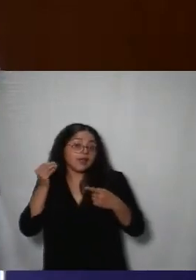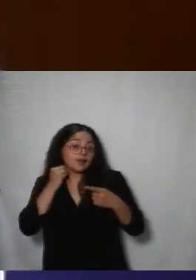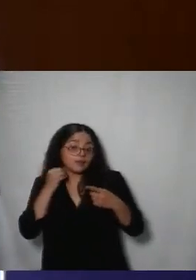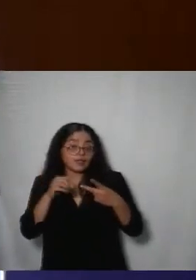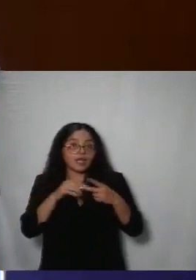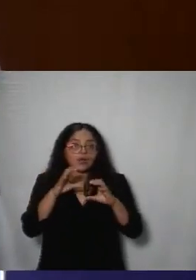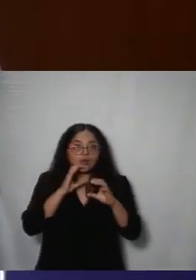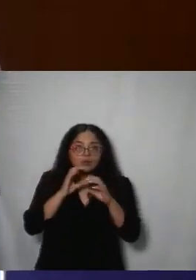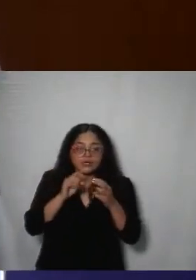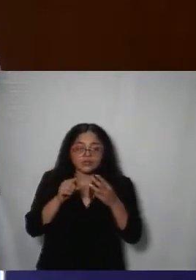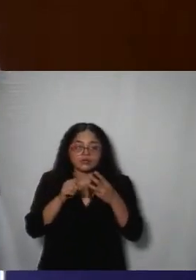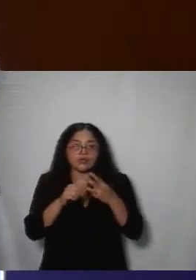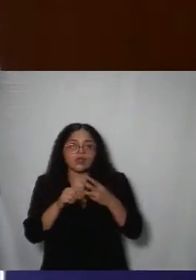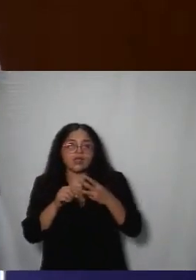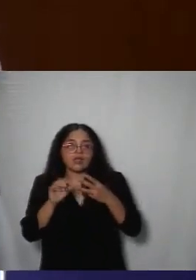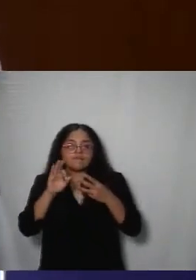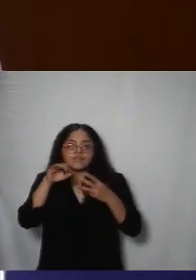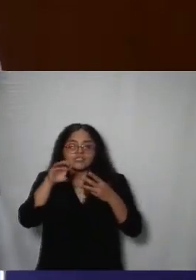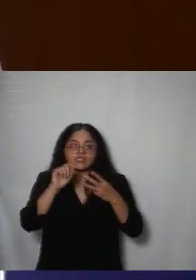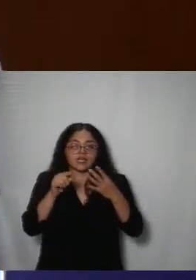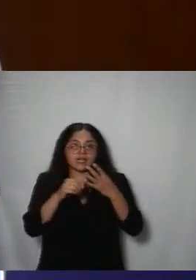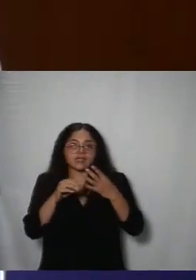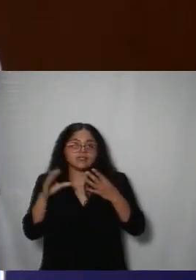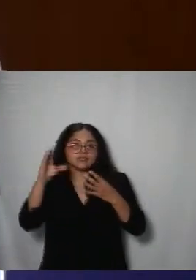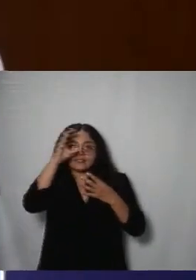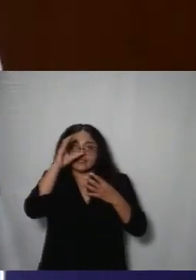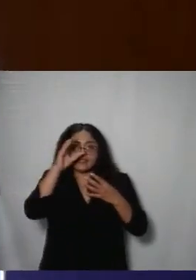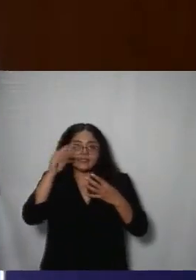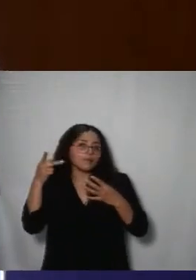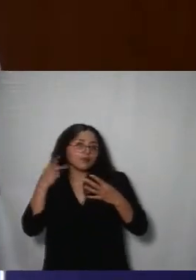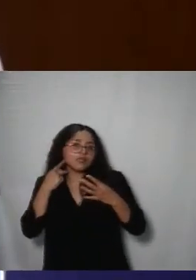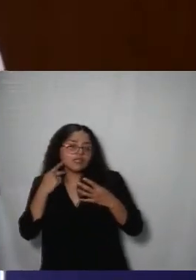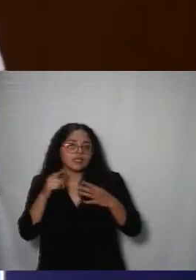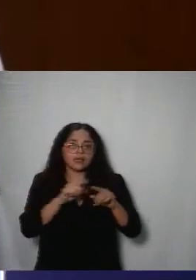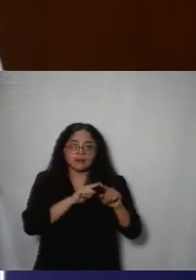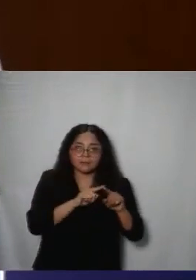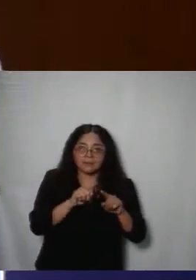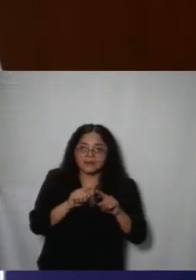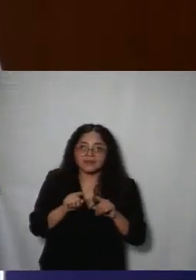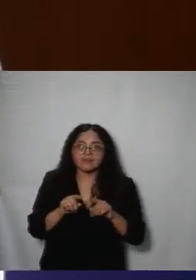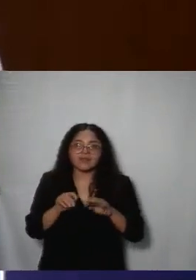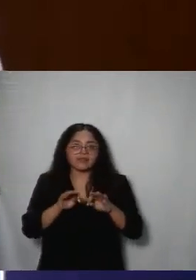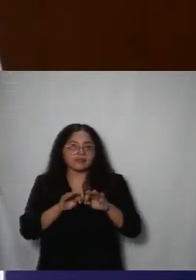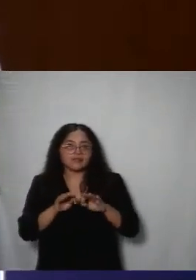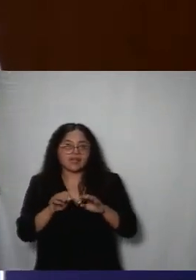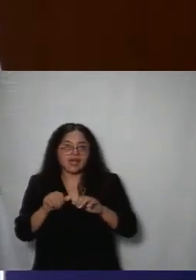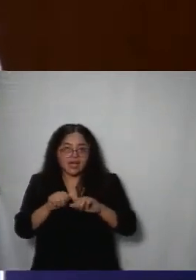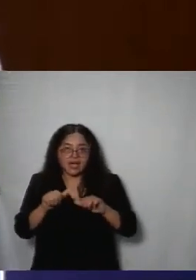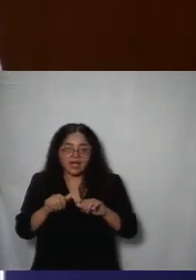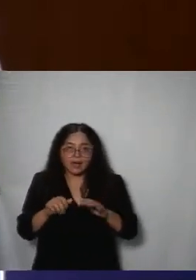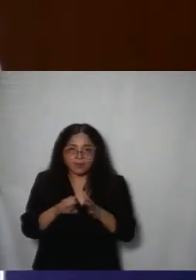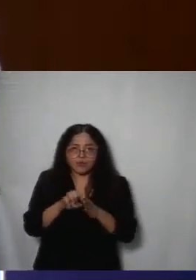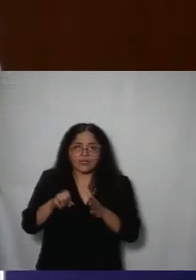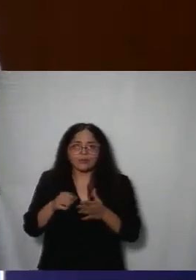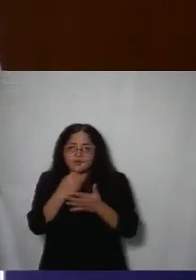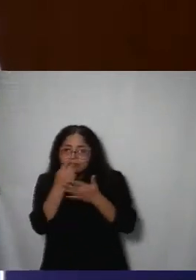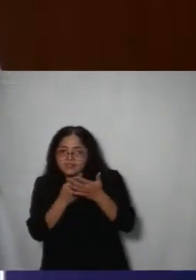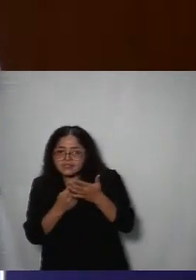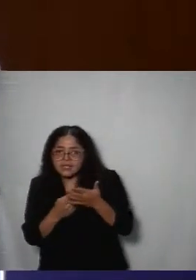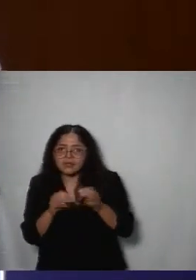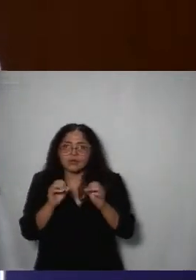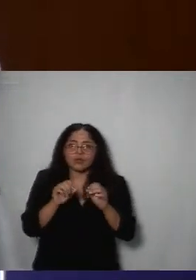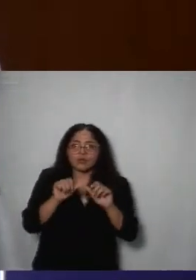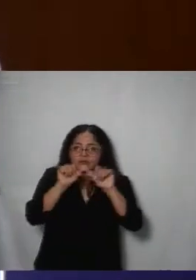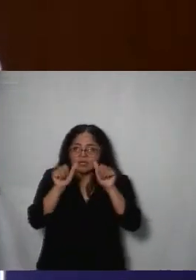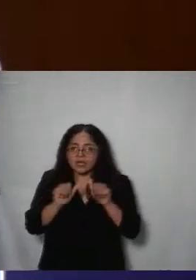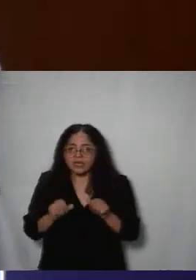comunicación física ciencia política por supuesto trabajo social arte diseño y bueno